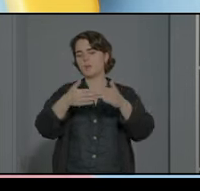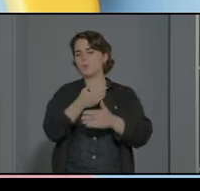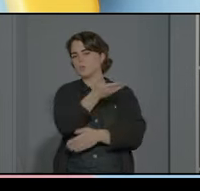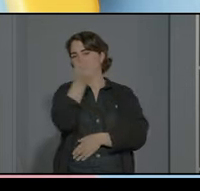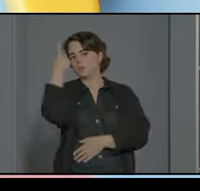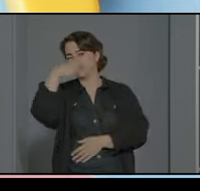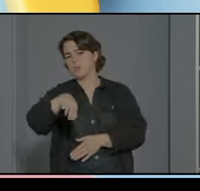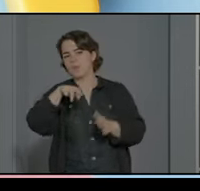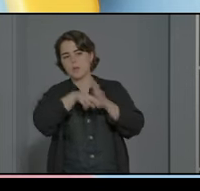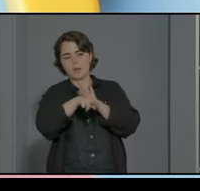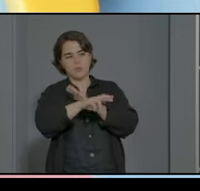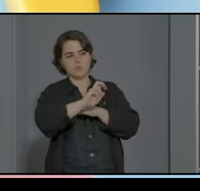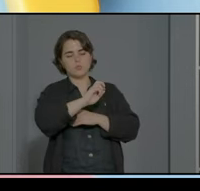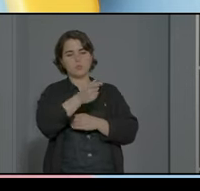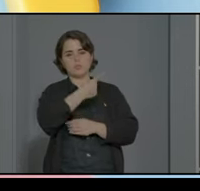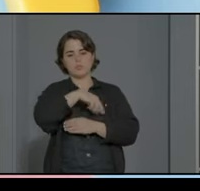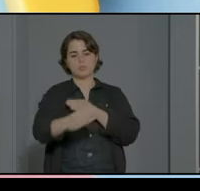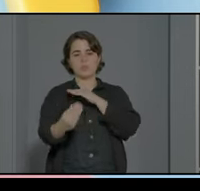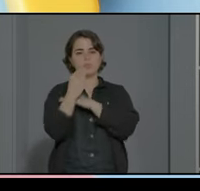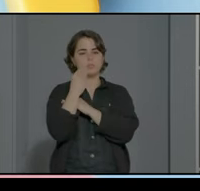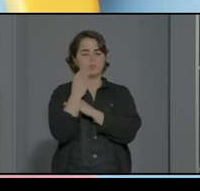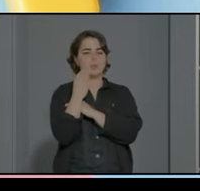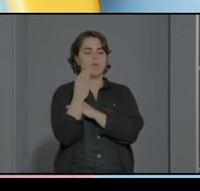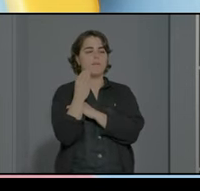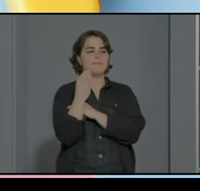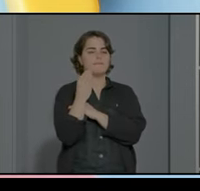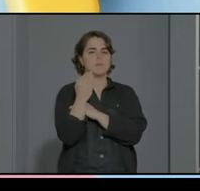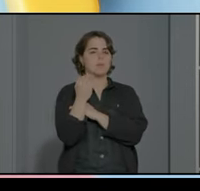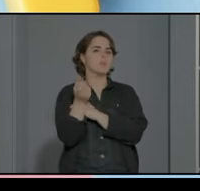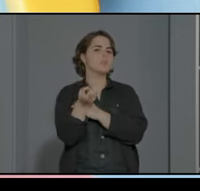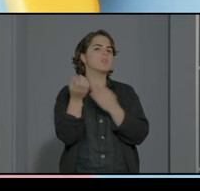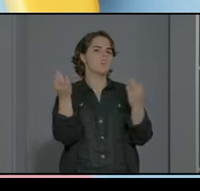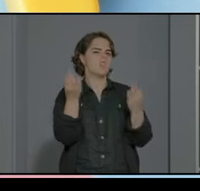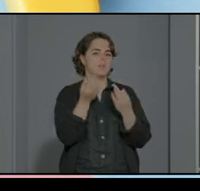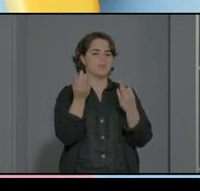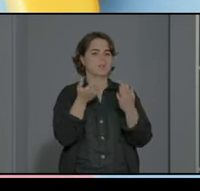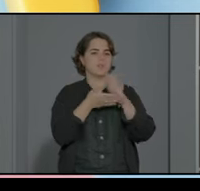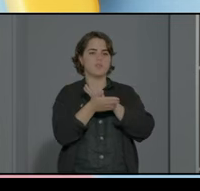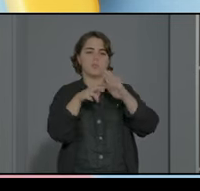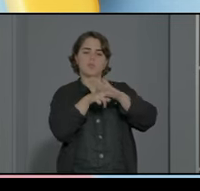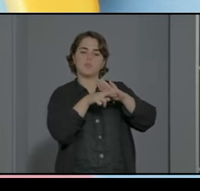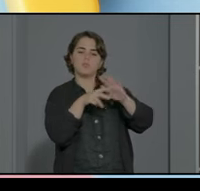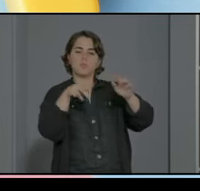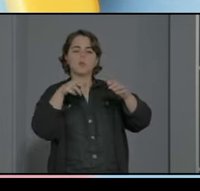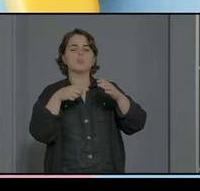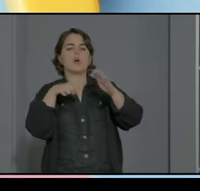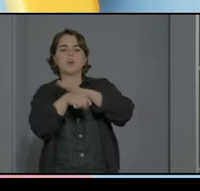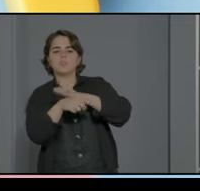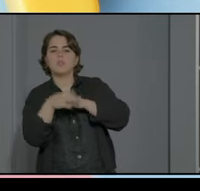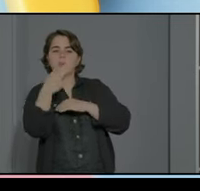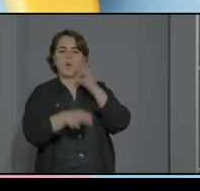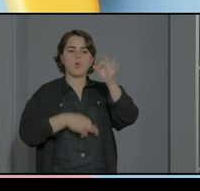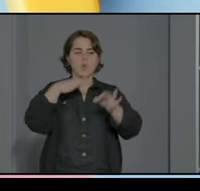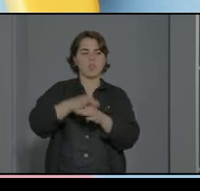recursos que recibimos son esos son unos recursos que tenemos que gestionar y tenemos que organizar los alumnos que